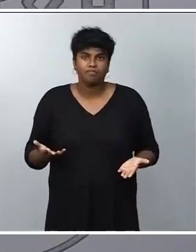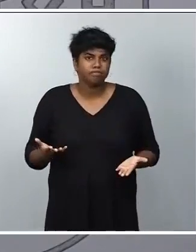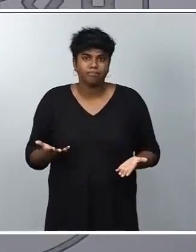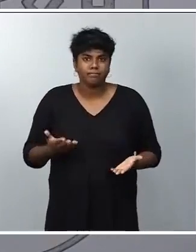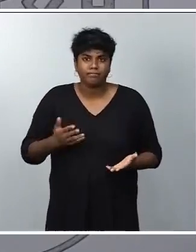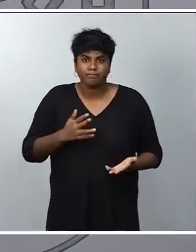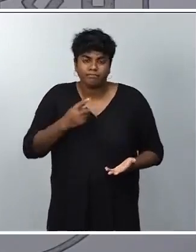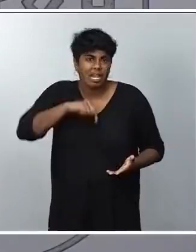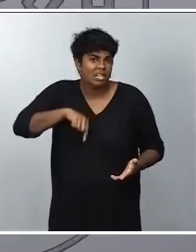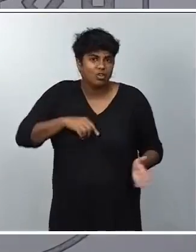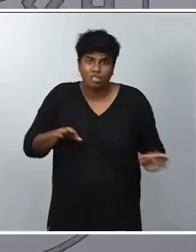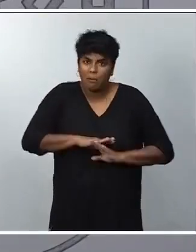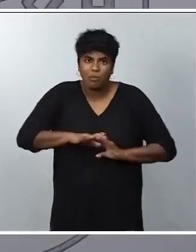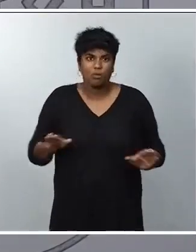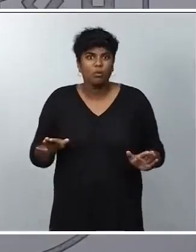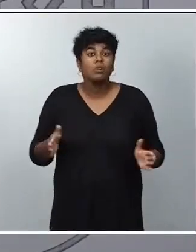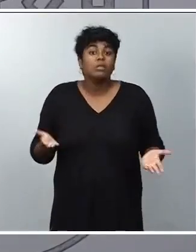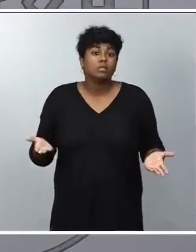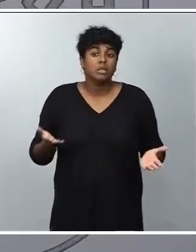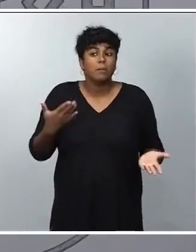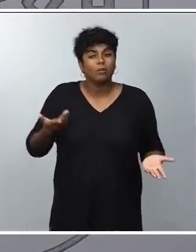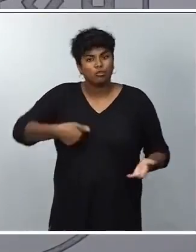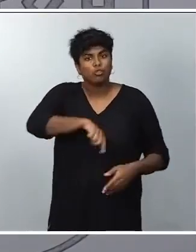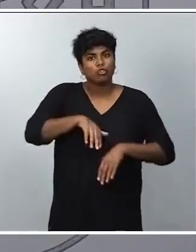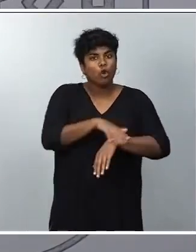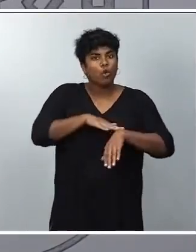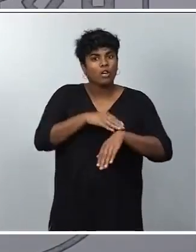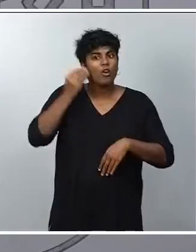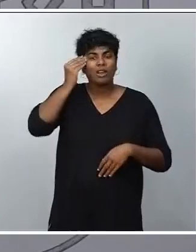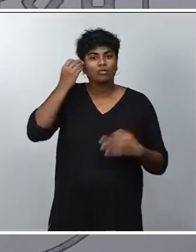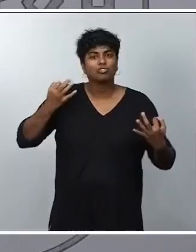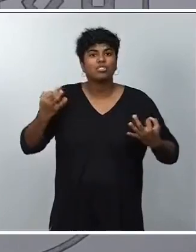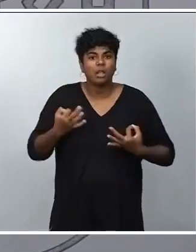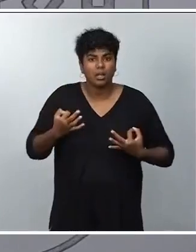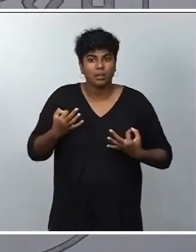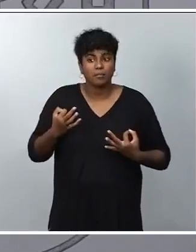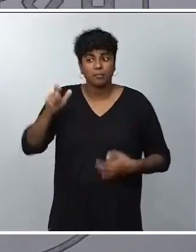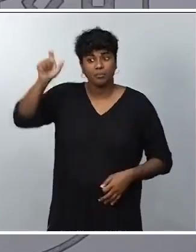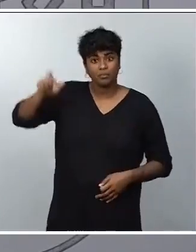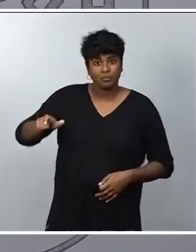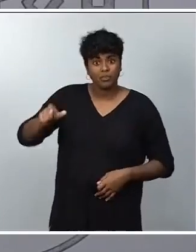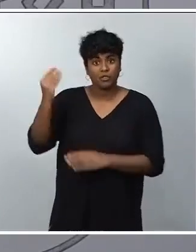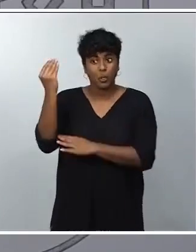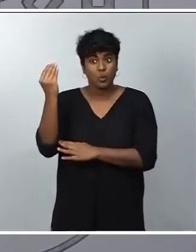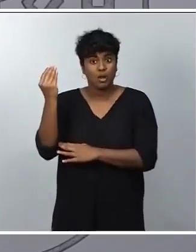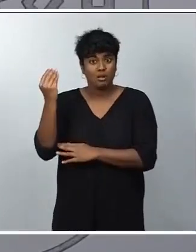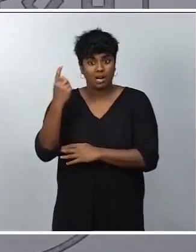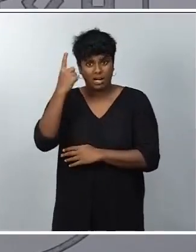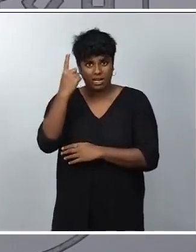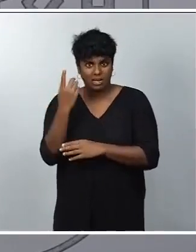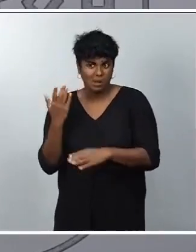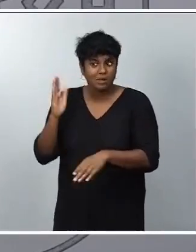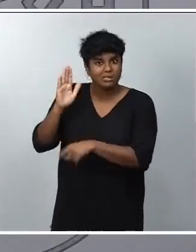moral pero sí creemos desde el gobierno que por lo que representa su figura y el papel que aún tiene